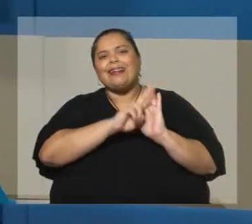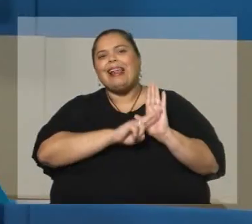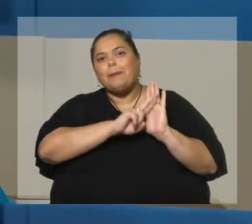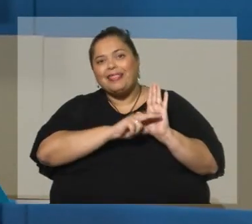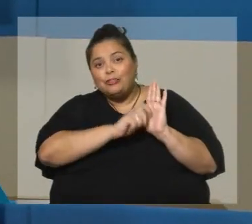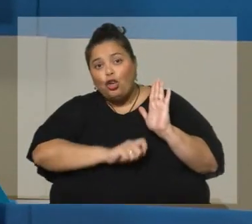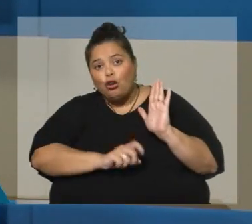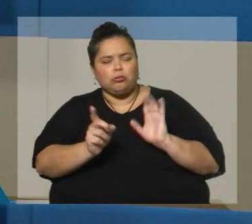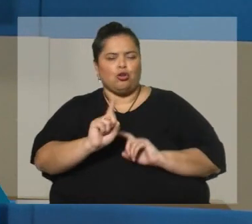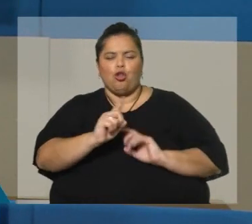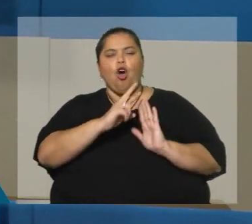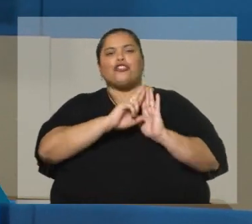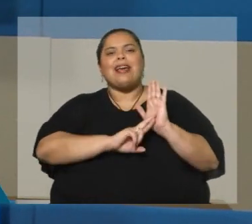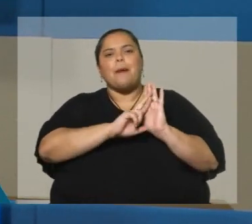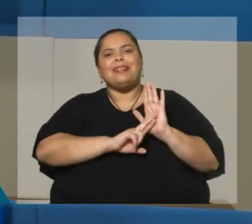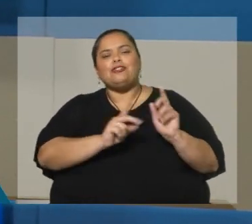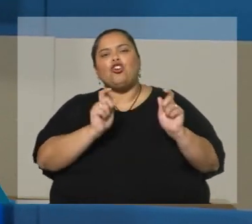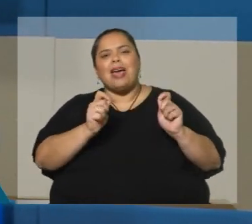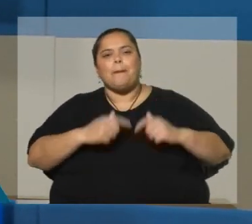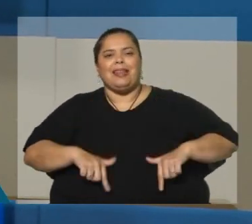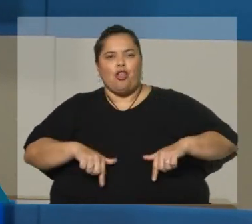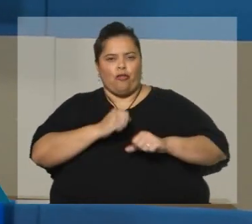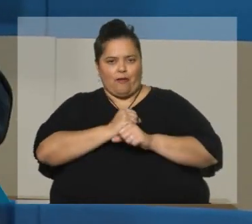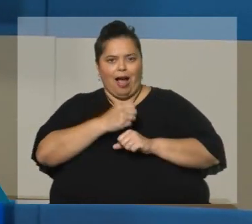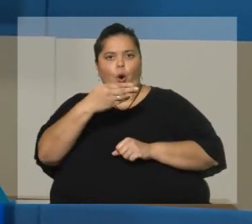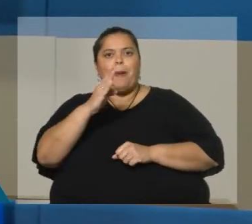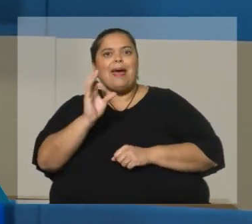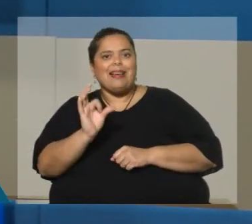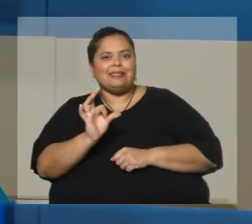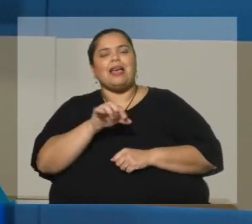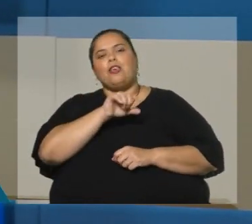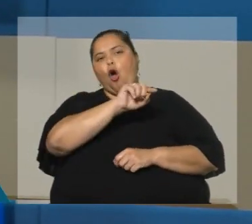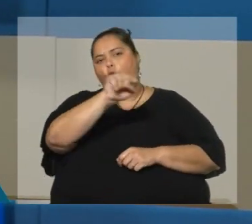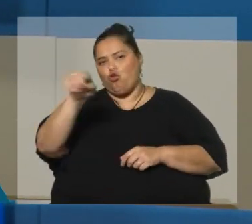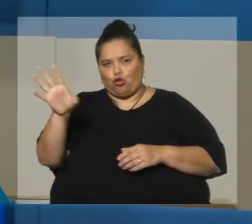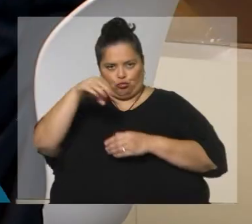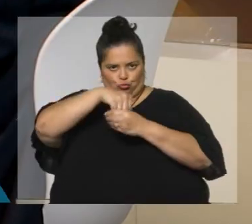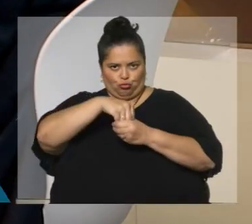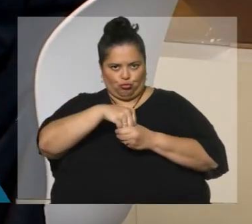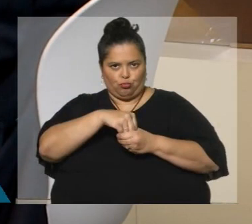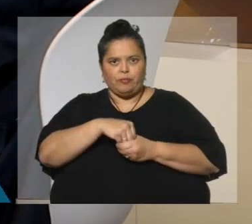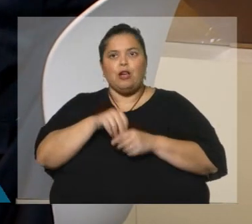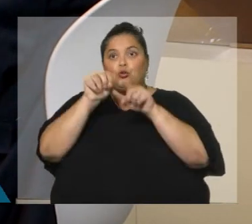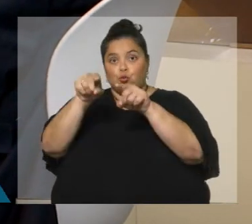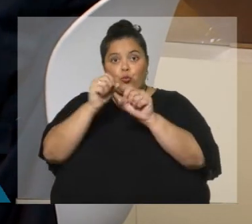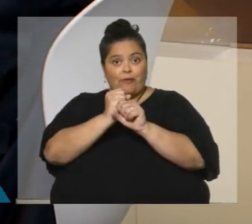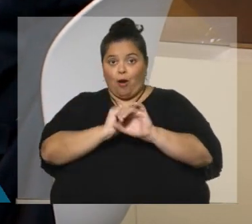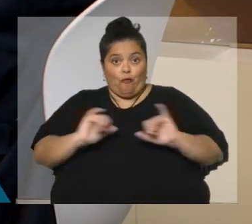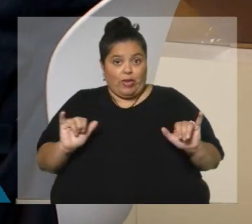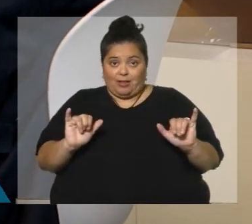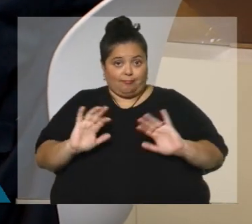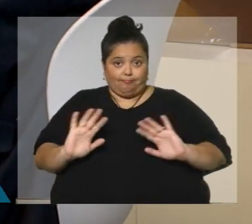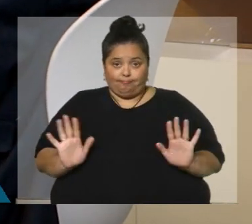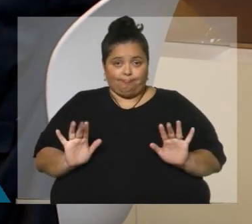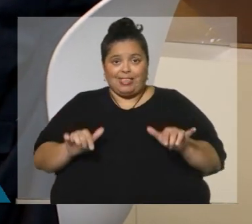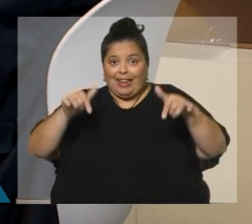reglamentación va a estar a cargo del Ministerio de Trabajo, BPS y las demás entidades involucradas. O sea que su trabajo terminó aquí, en